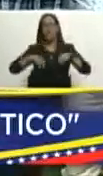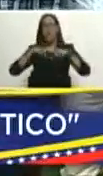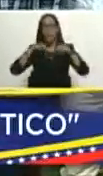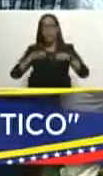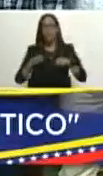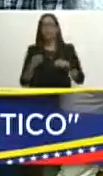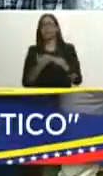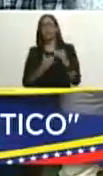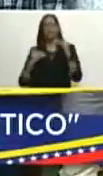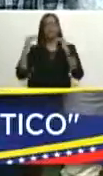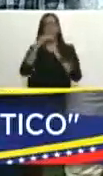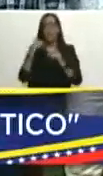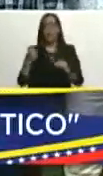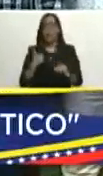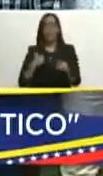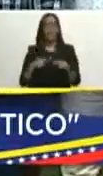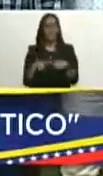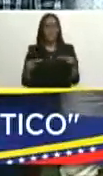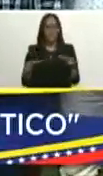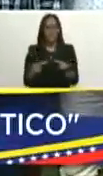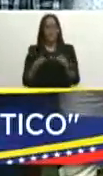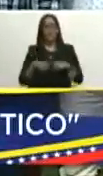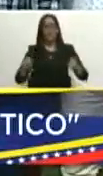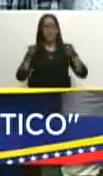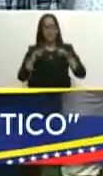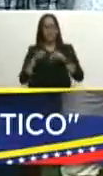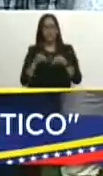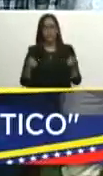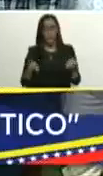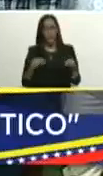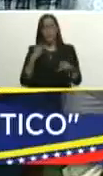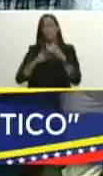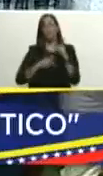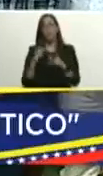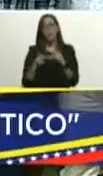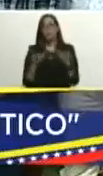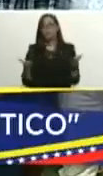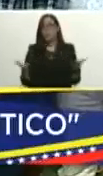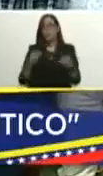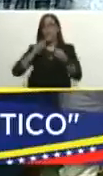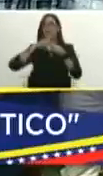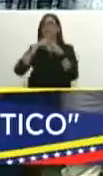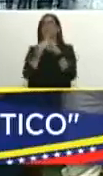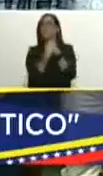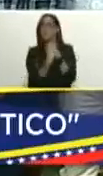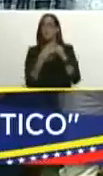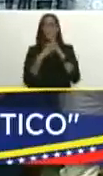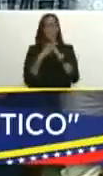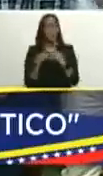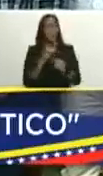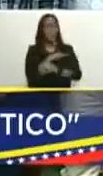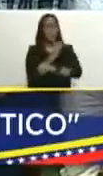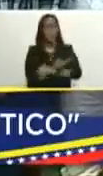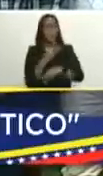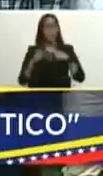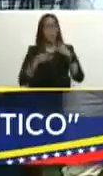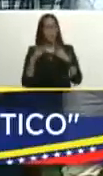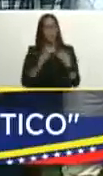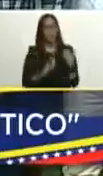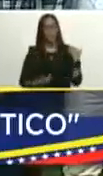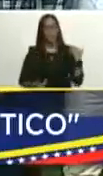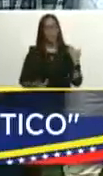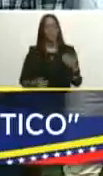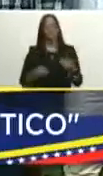por encima de cualquier circunstancia el valor de esa tierra producto de ellos es la articulación de toda esta fuerza productiva presidente y